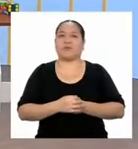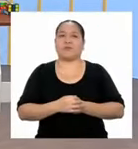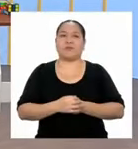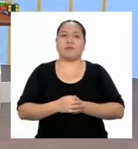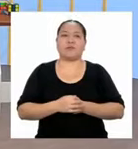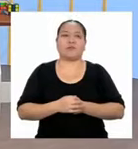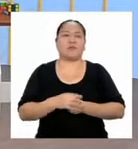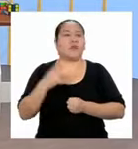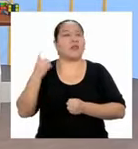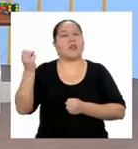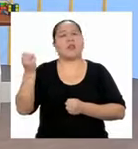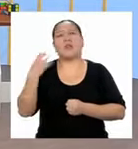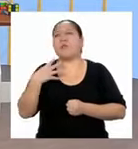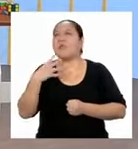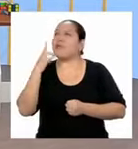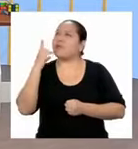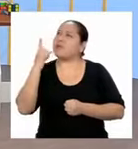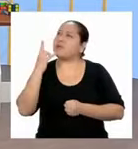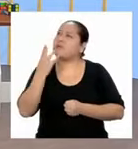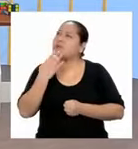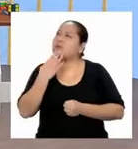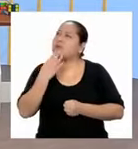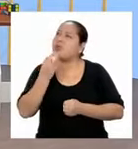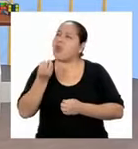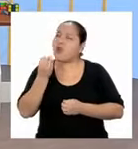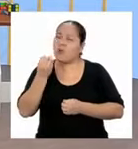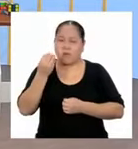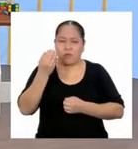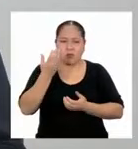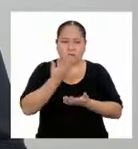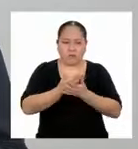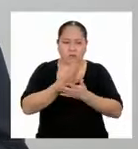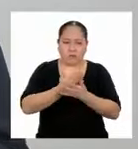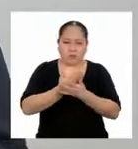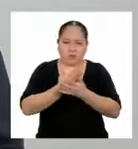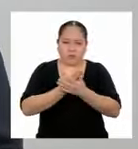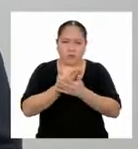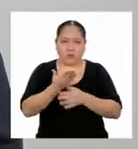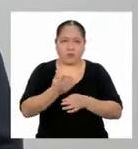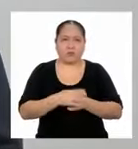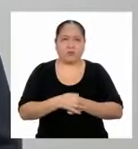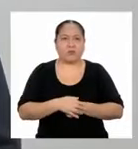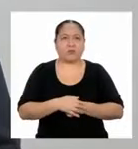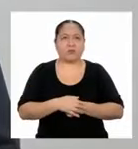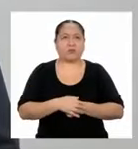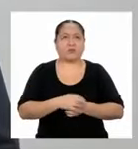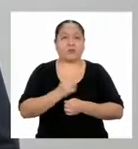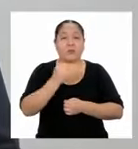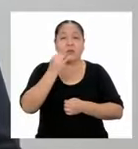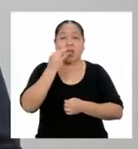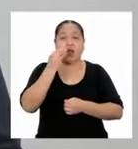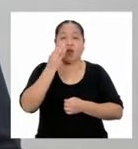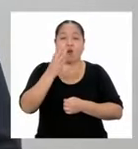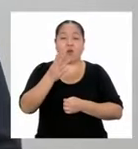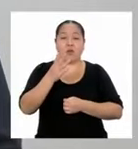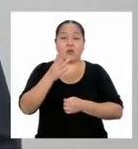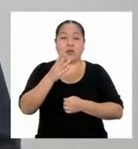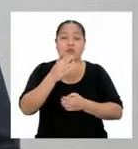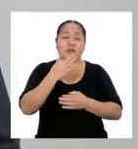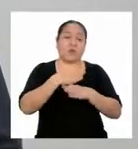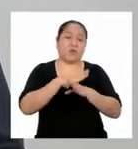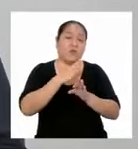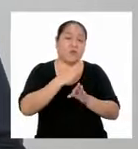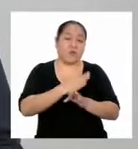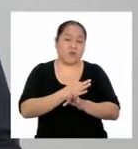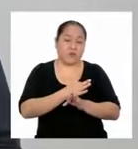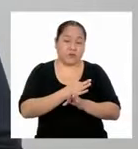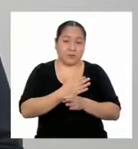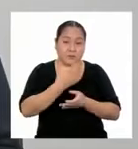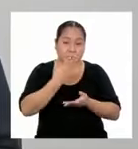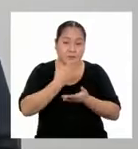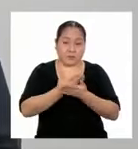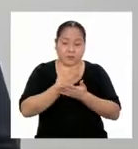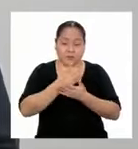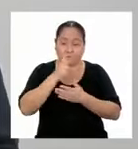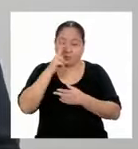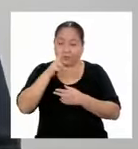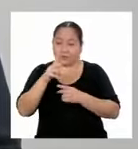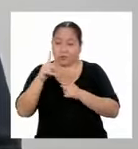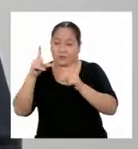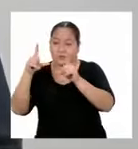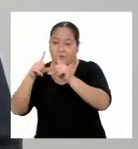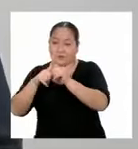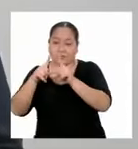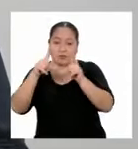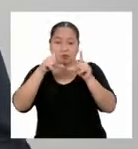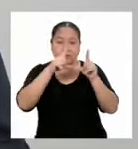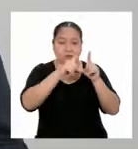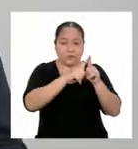Y dime, profesor, ¿cómo podemos corroborarlo? Existen unos criterios de evaluación para determinar si dos triángulos